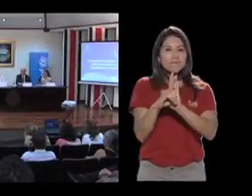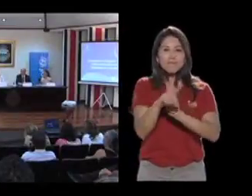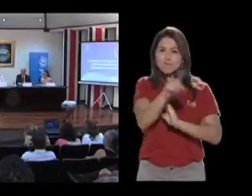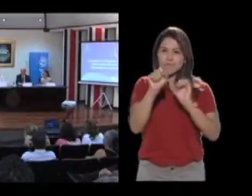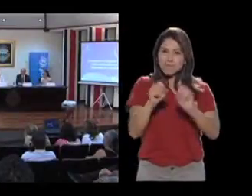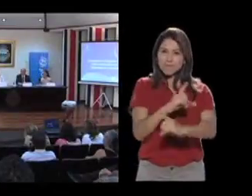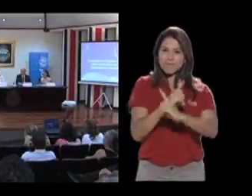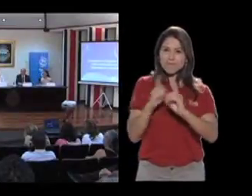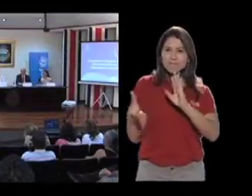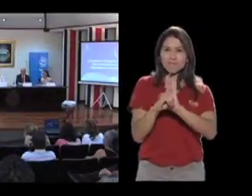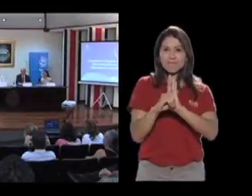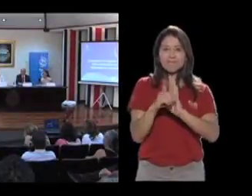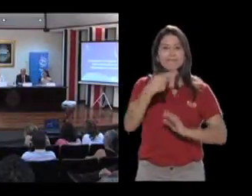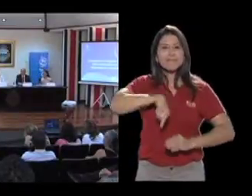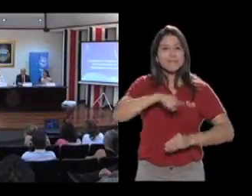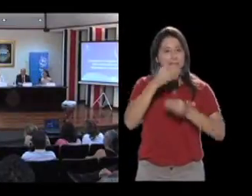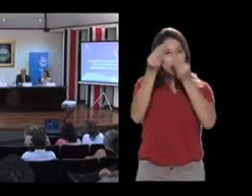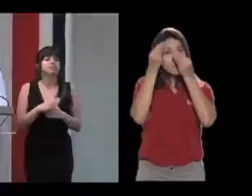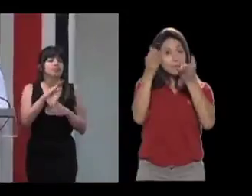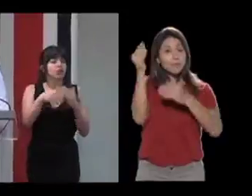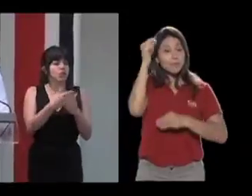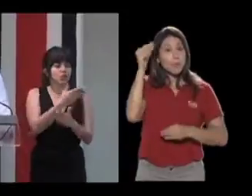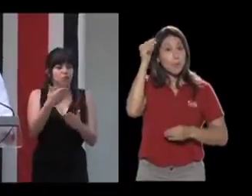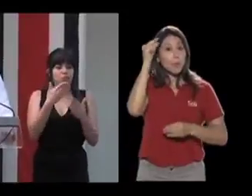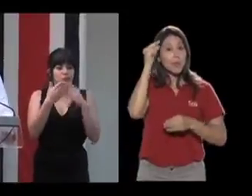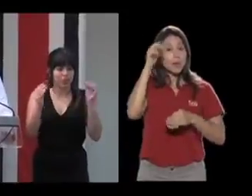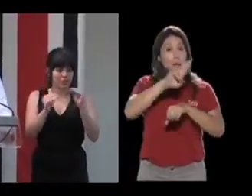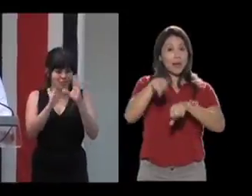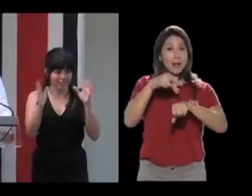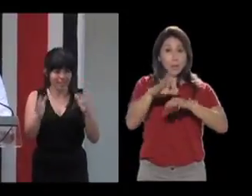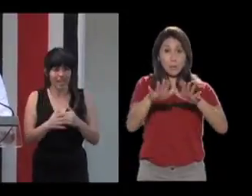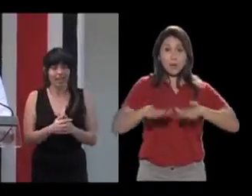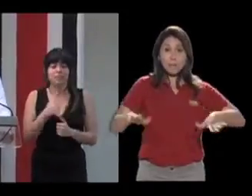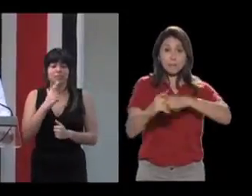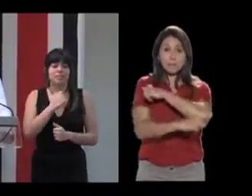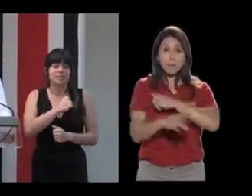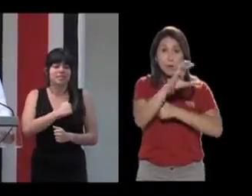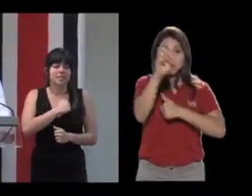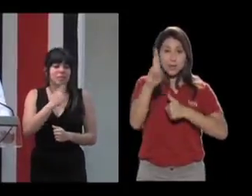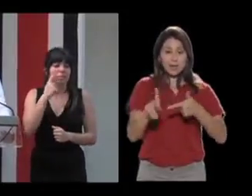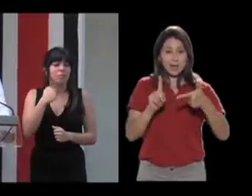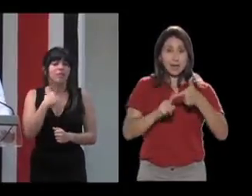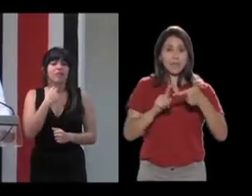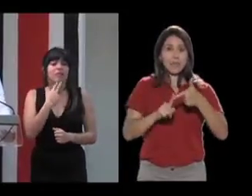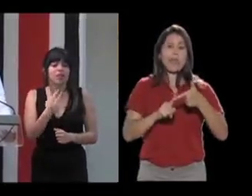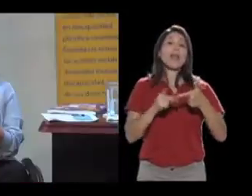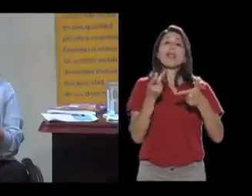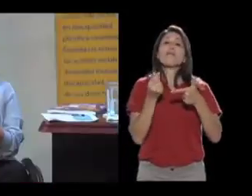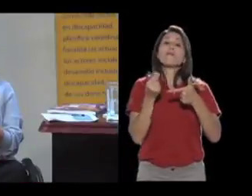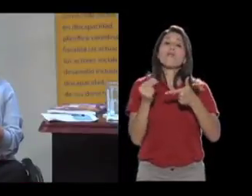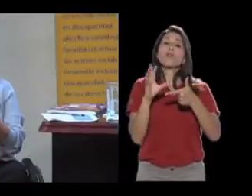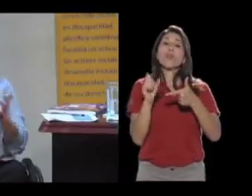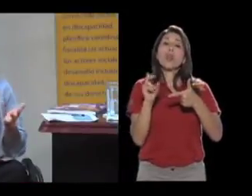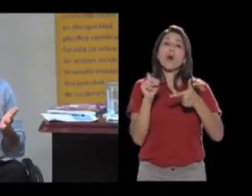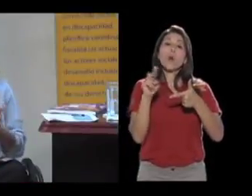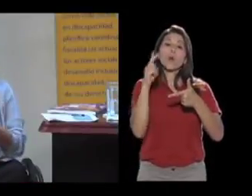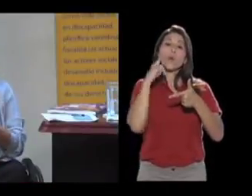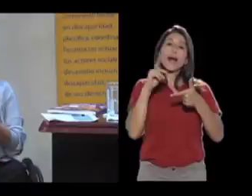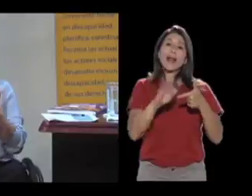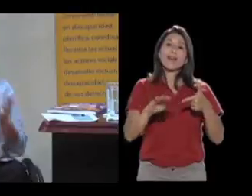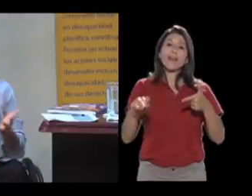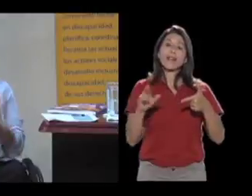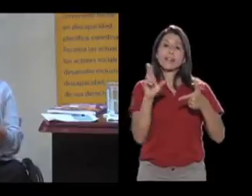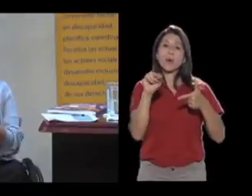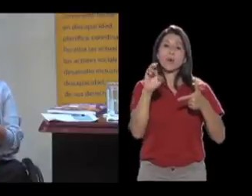puedas defenderlos. Te contamos que el gobierno de la República de Costa Rica y el Fondo de las Naciones Unidas para la Infancia, UNICEF,